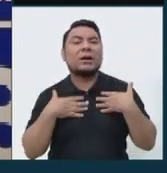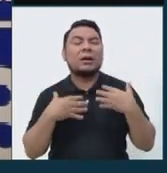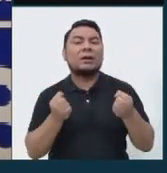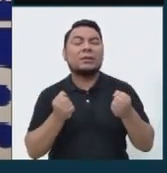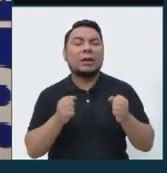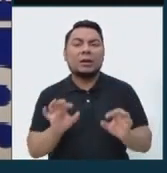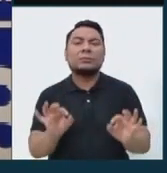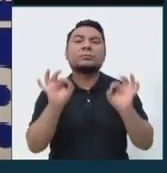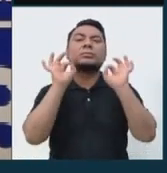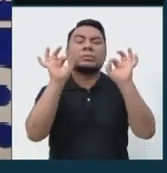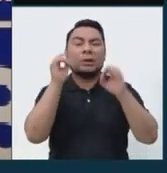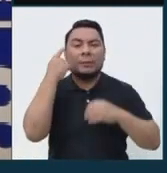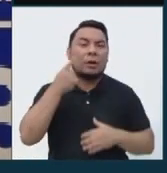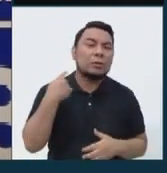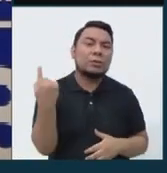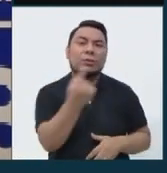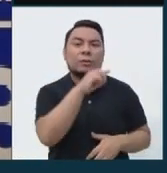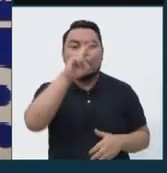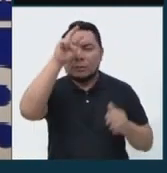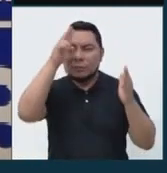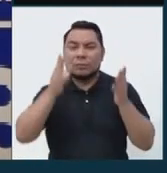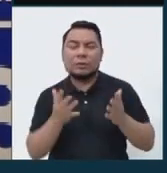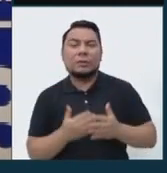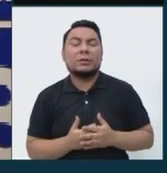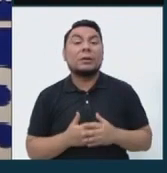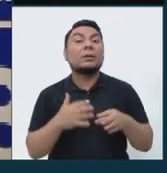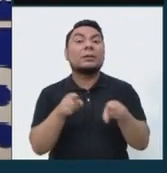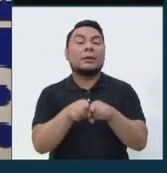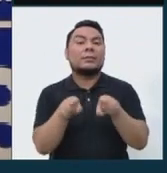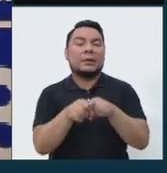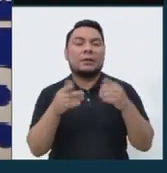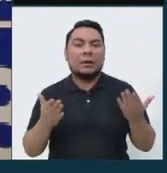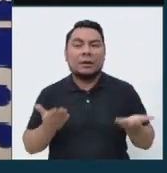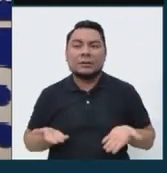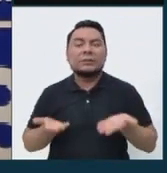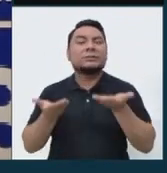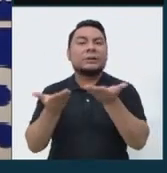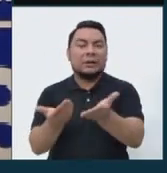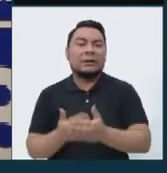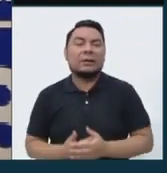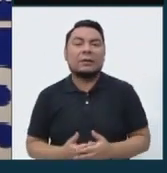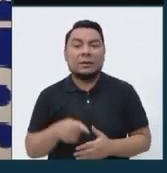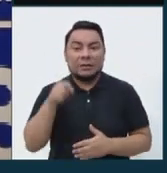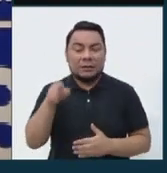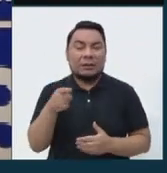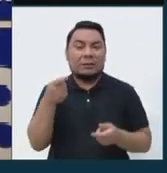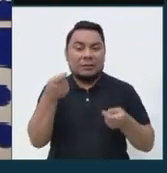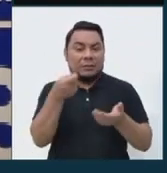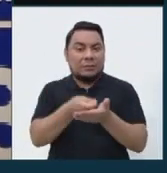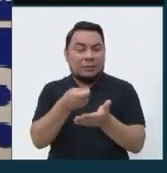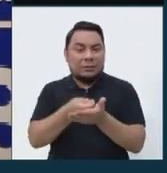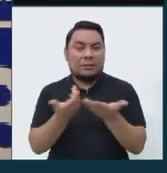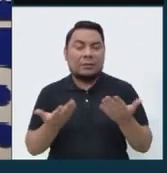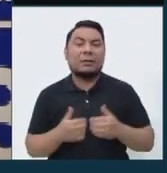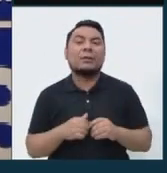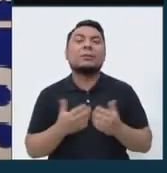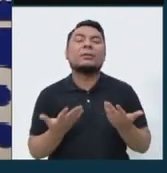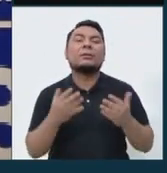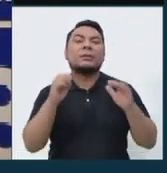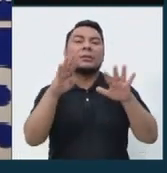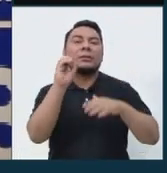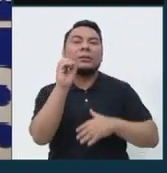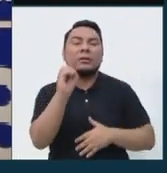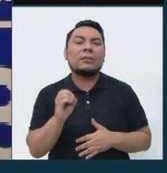eficientes para todos los ciudadanos. Y también llevar con estas inversiones a un menor